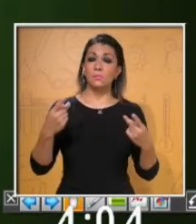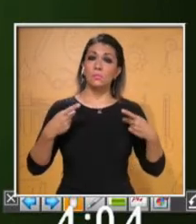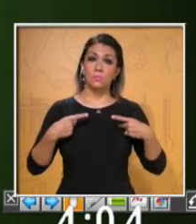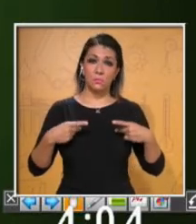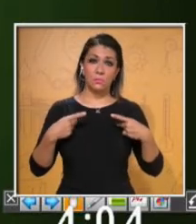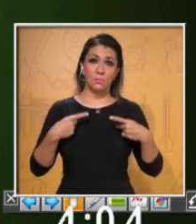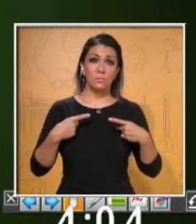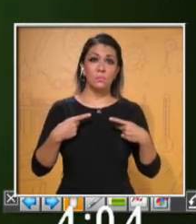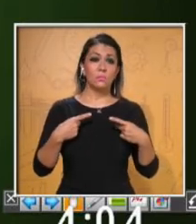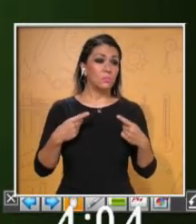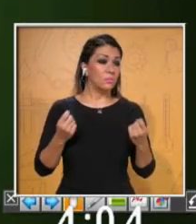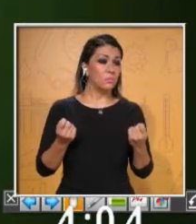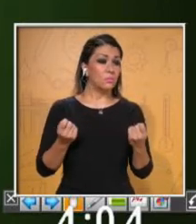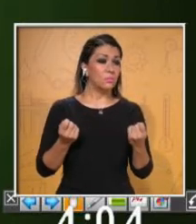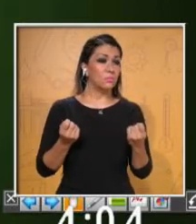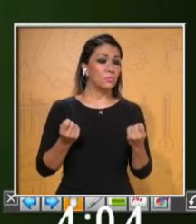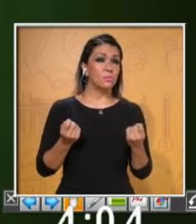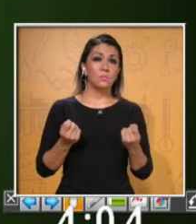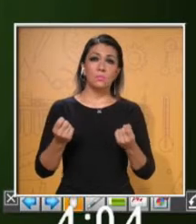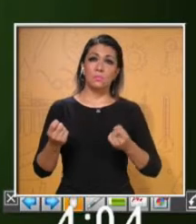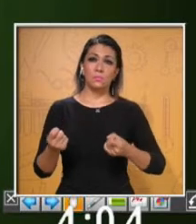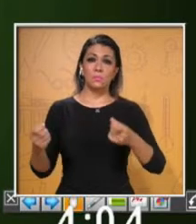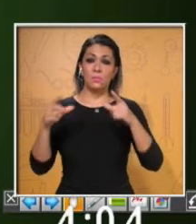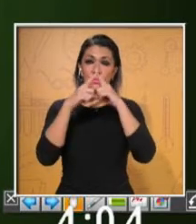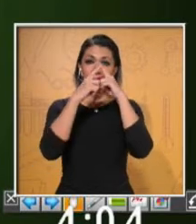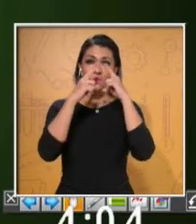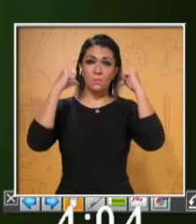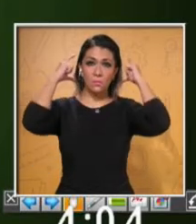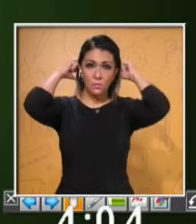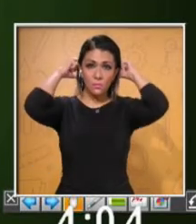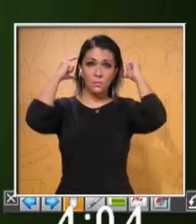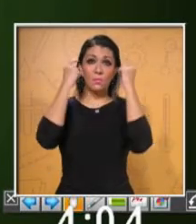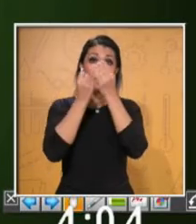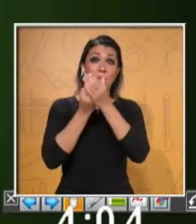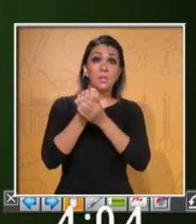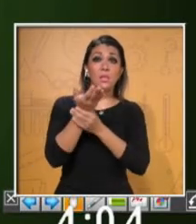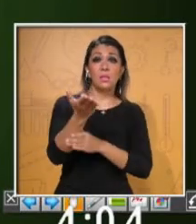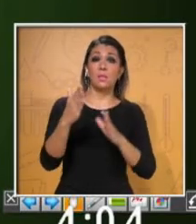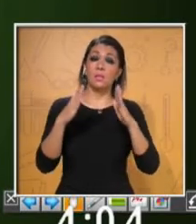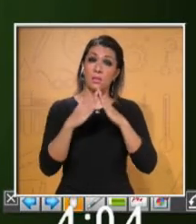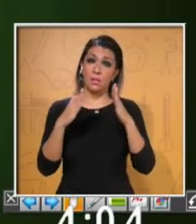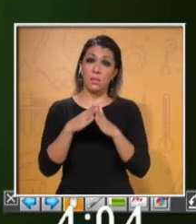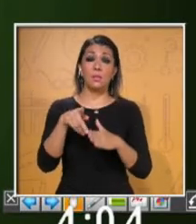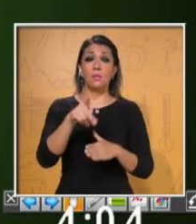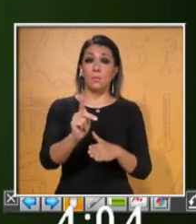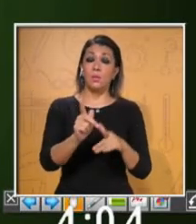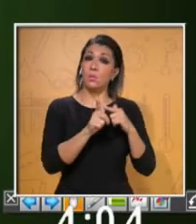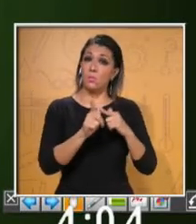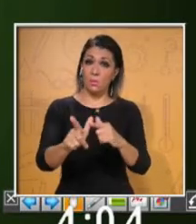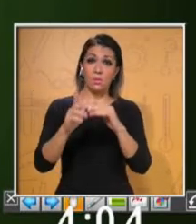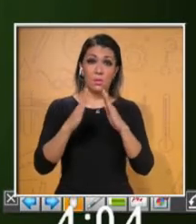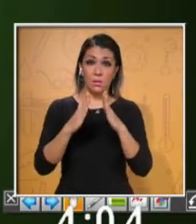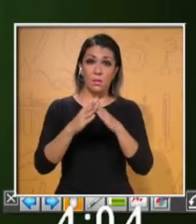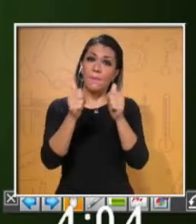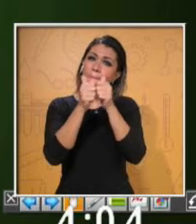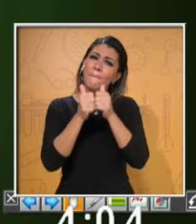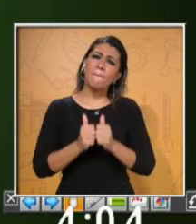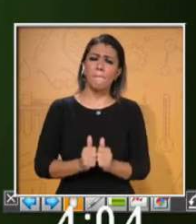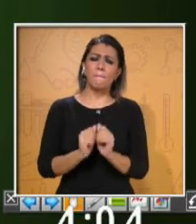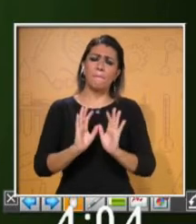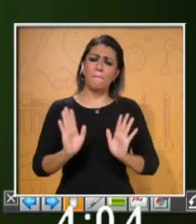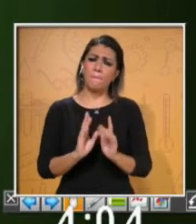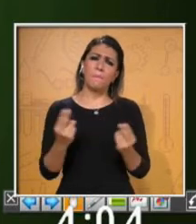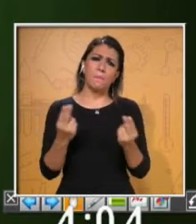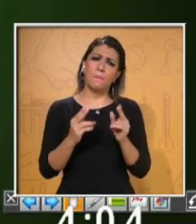recuerda utilizar un cubrebocas. Pero si no es necesario, recuerda que debes permanecer en casa. Quédate conmigo